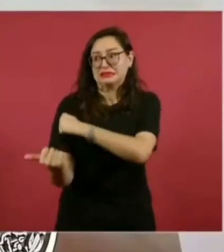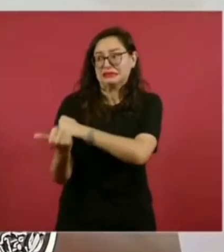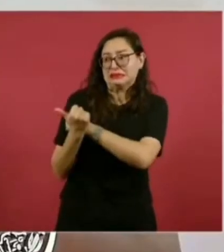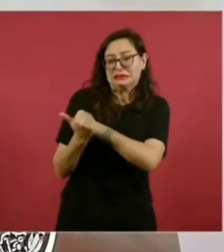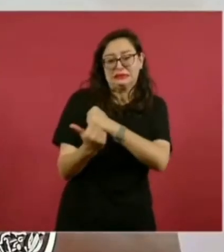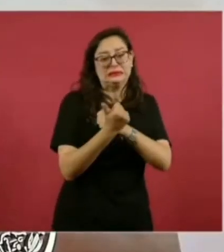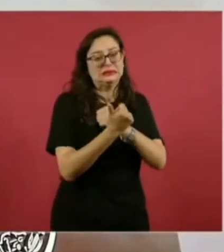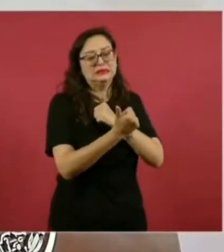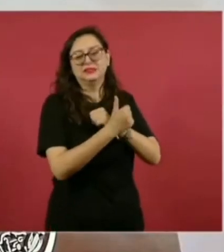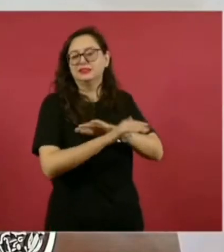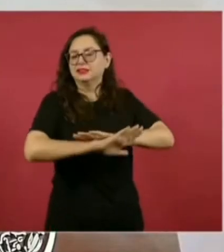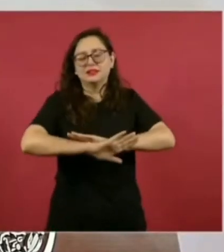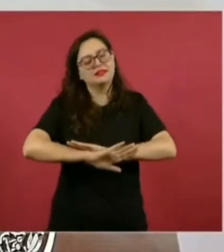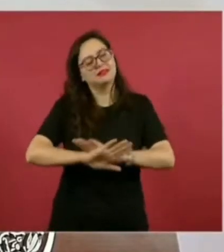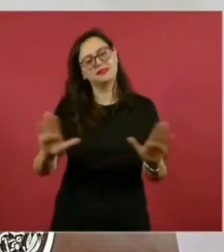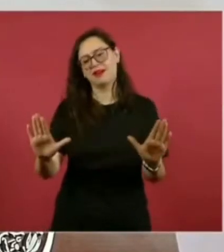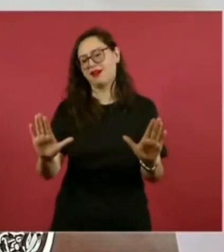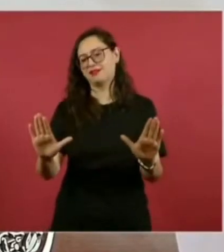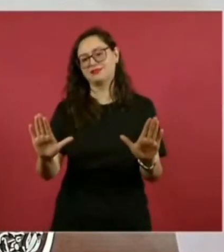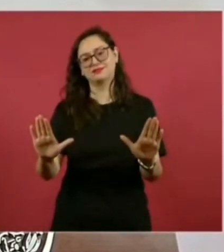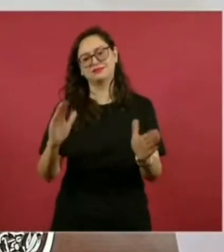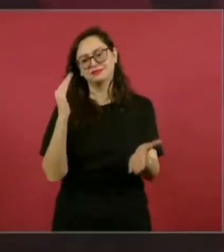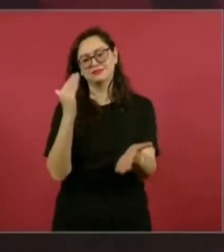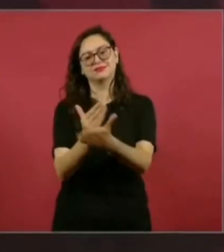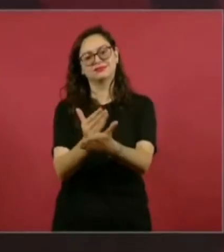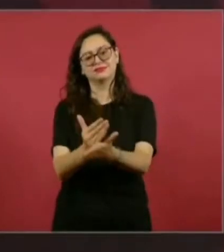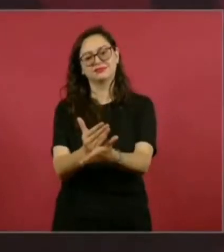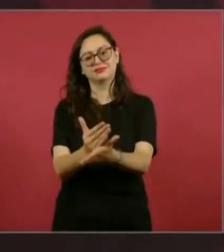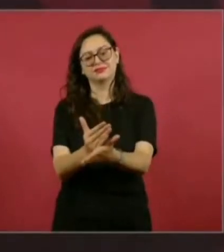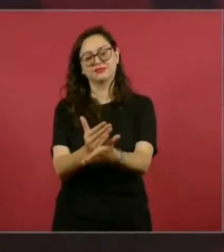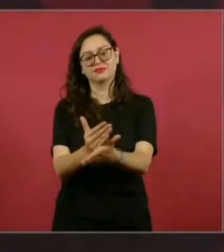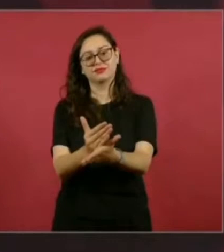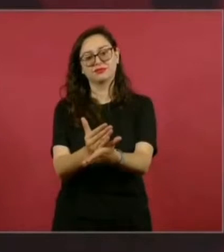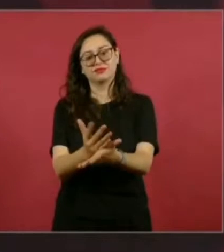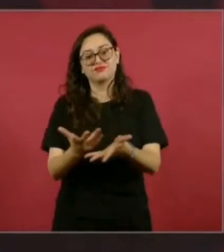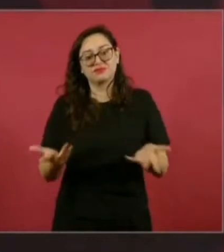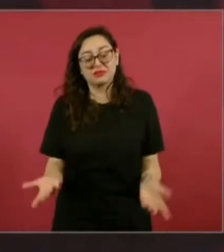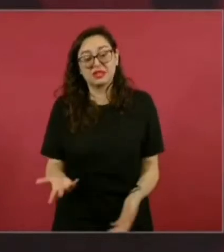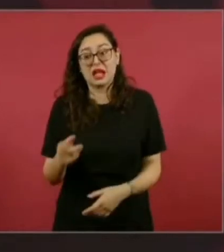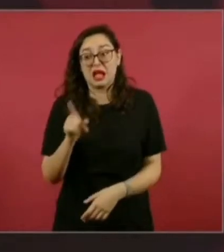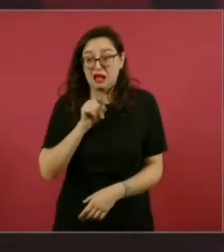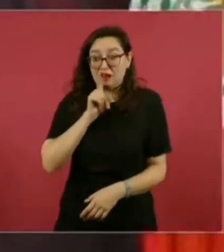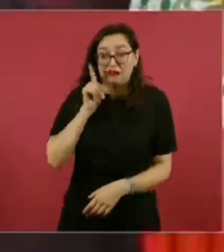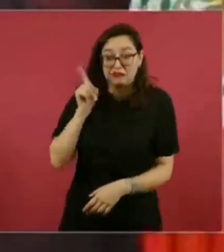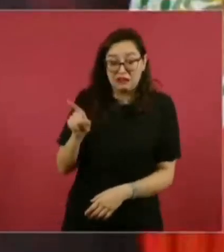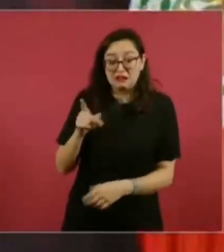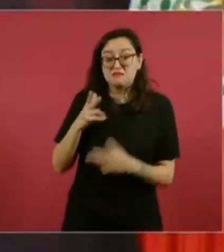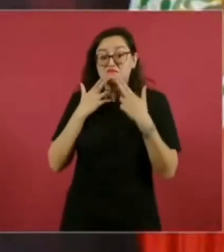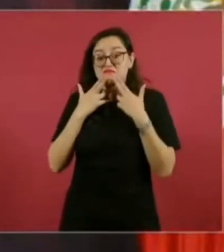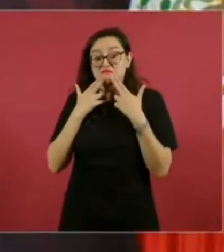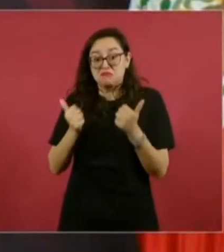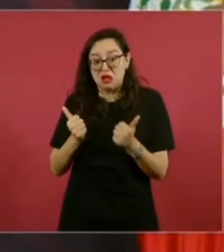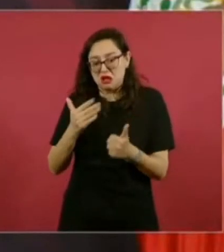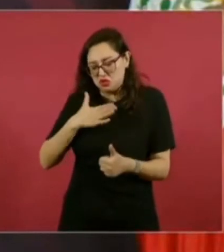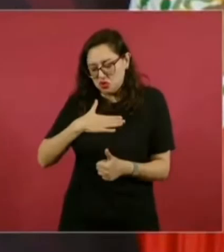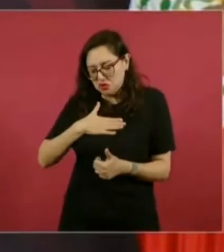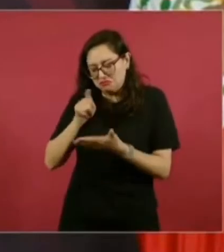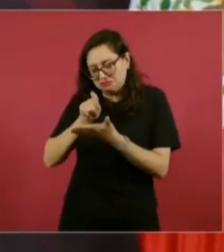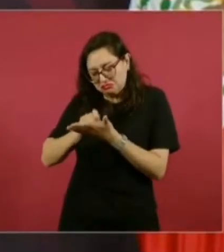porque donde voy a estar en Palenque me voy a dedicar a escribir,